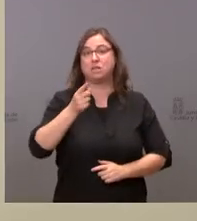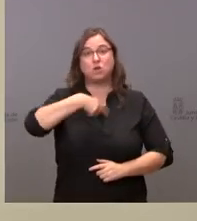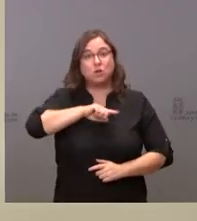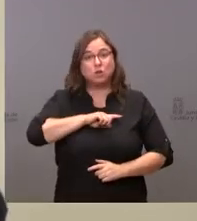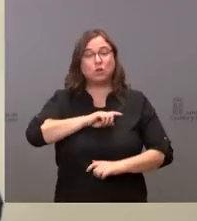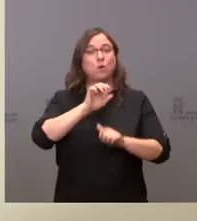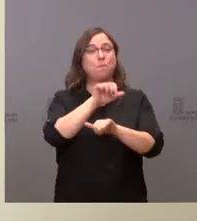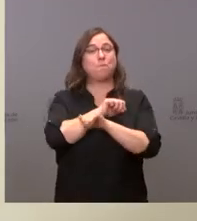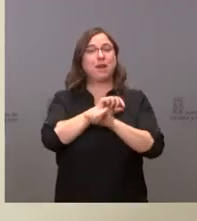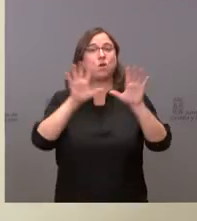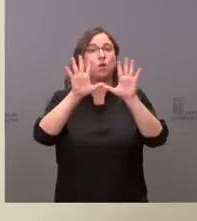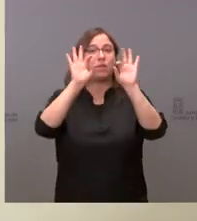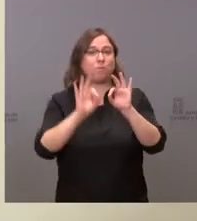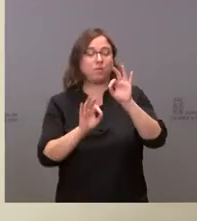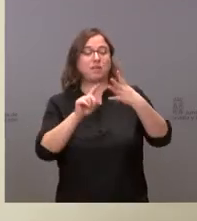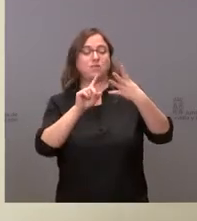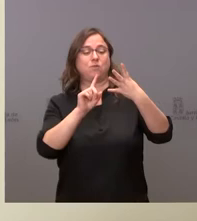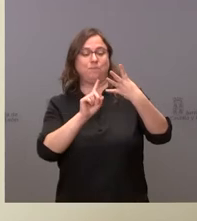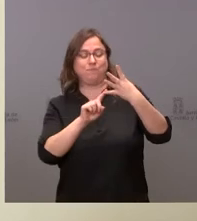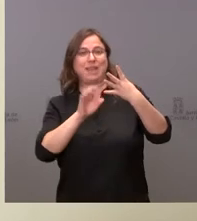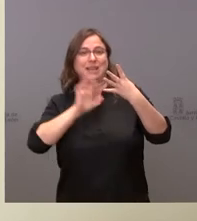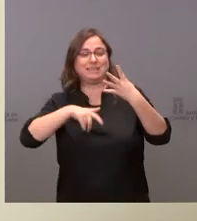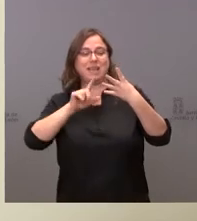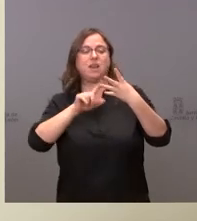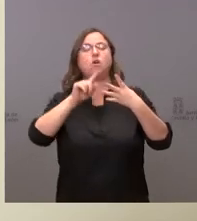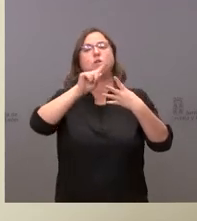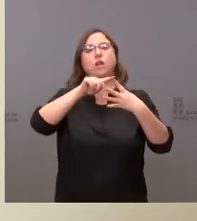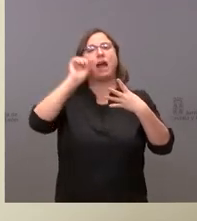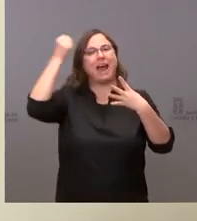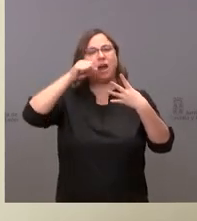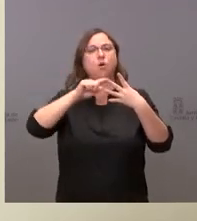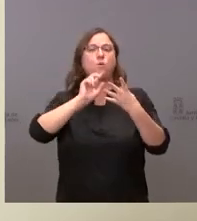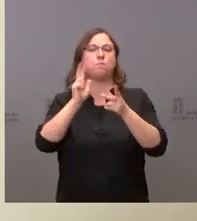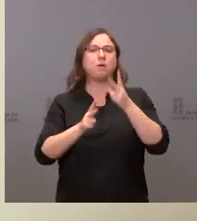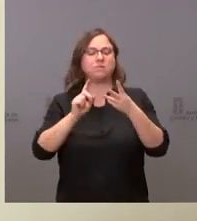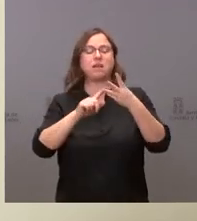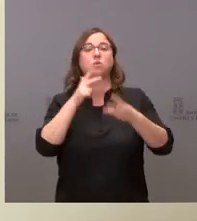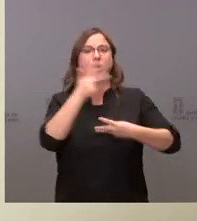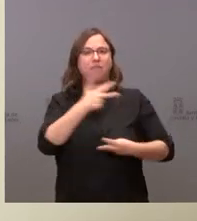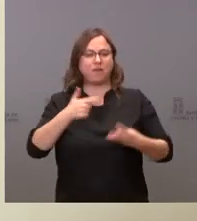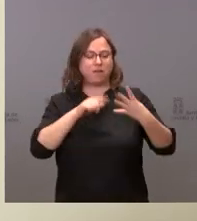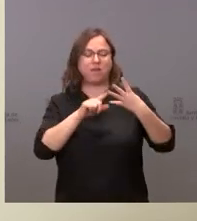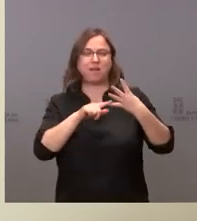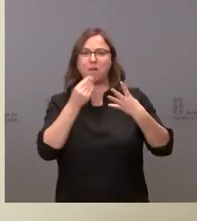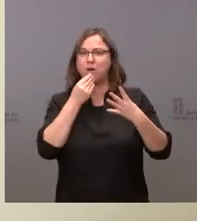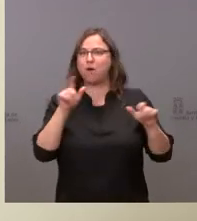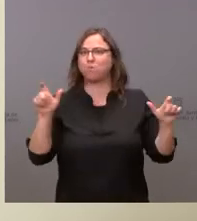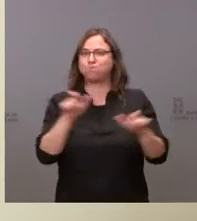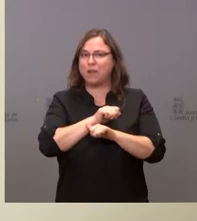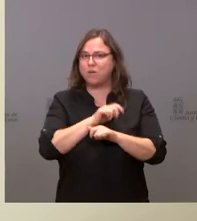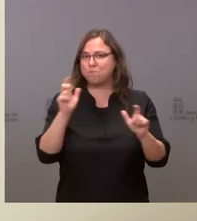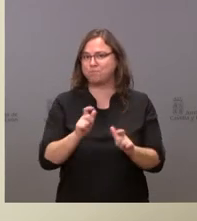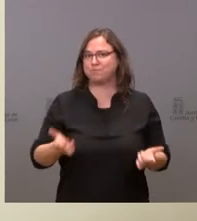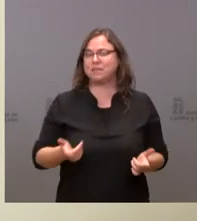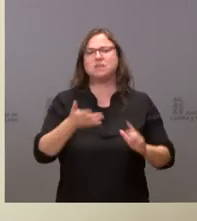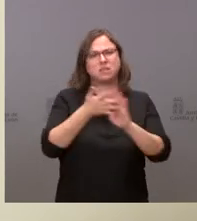después de Aragón, País Vasco y Cantabria. Eso dice mucho de la posibilidad de hacer políticas y de